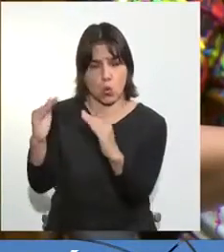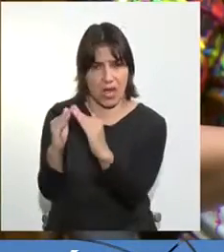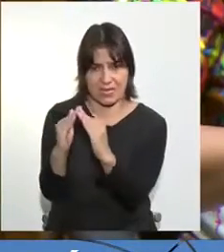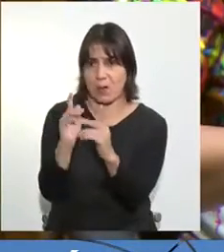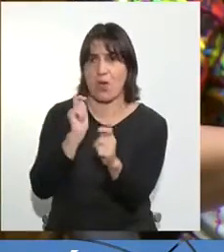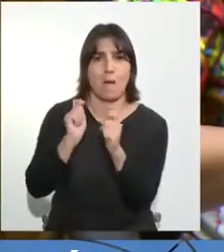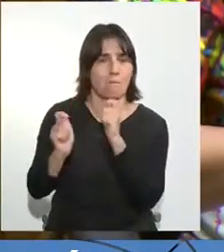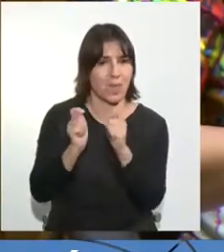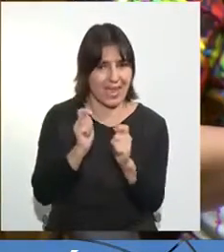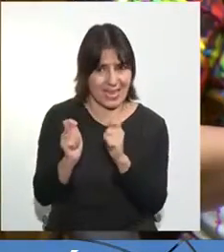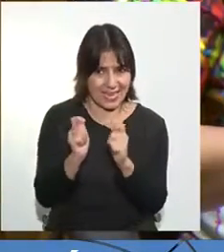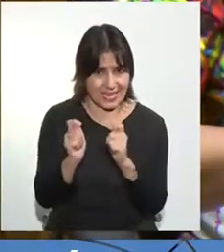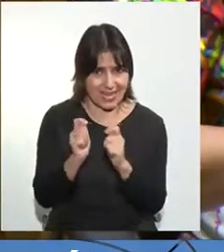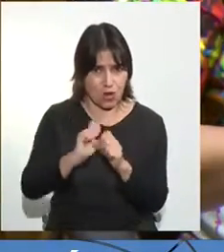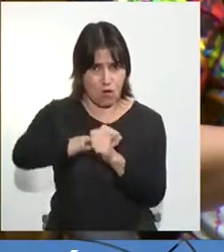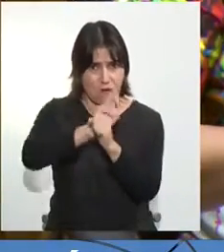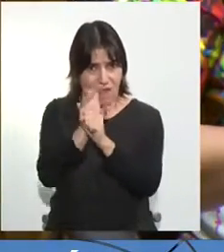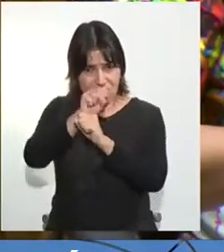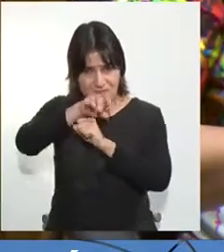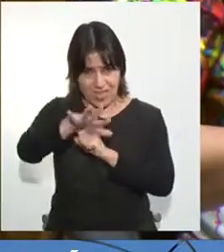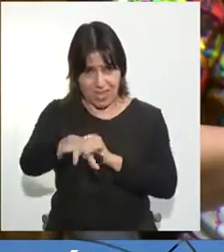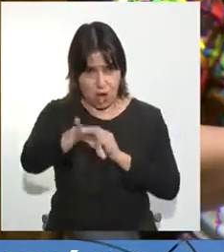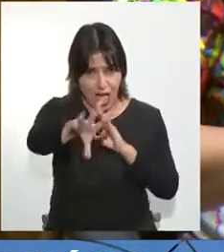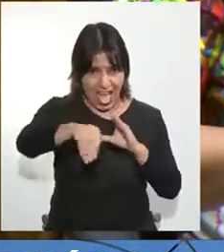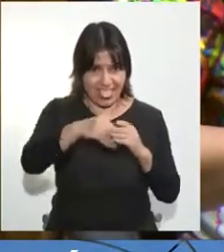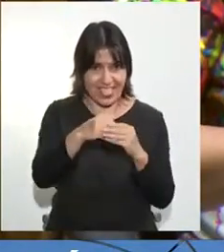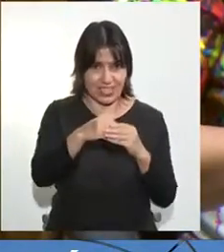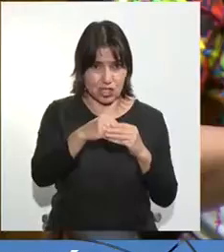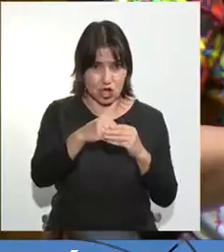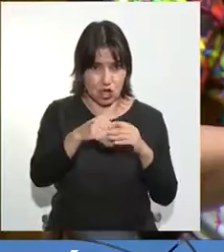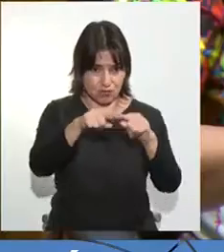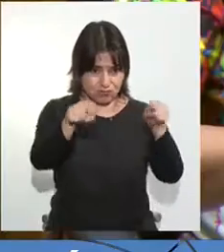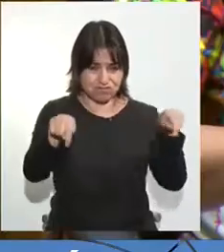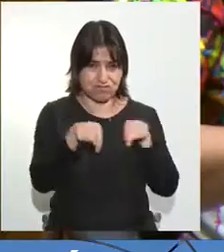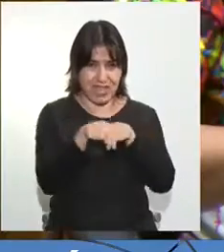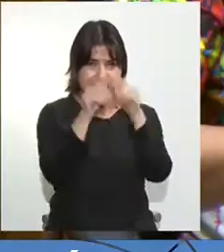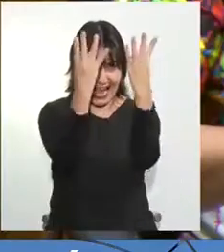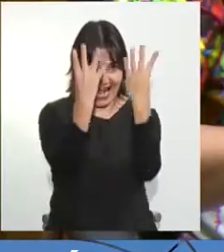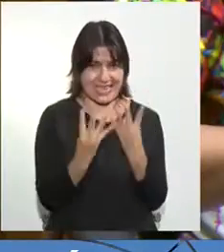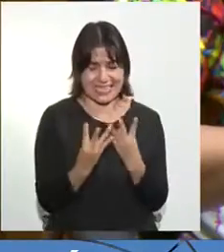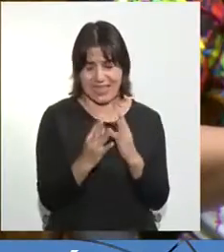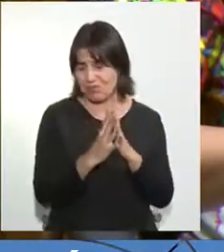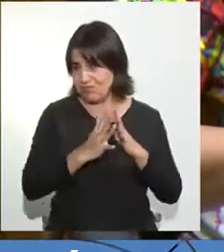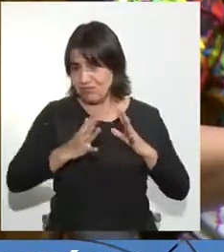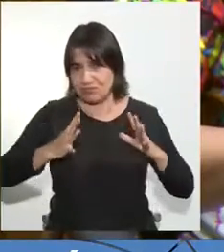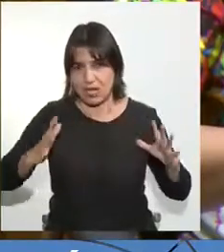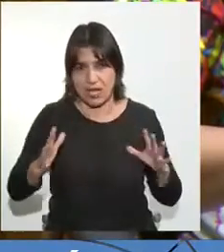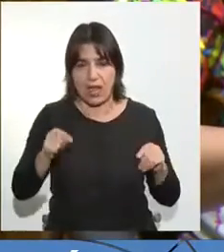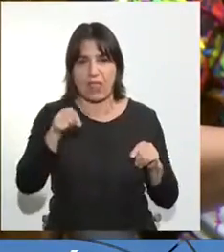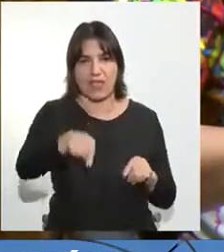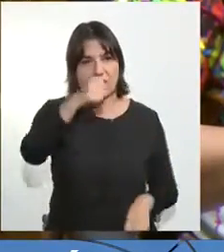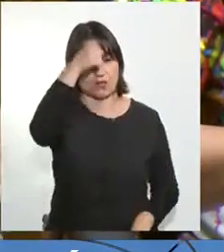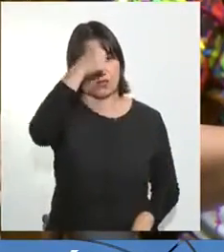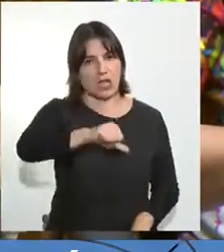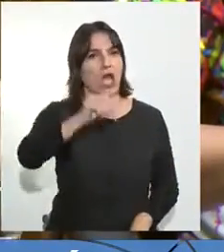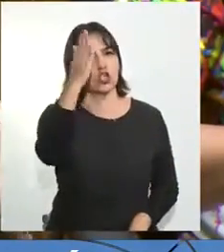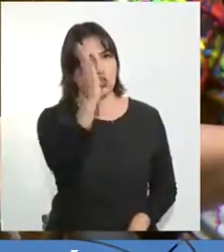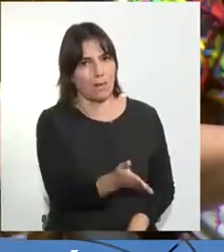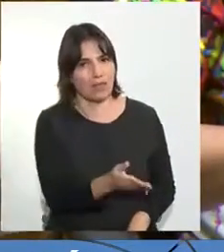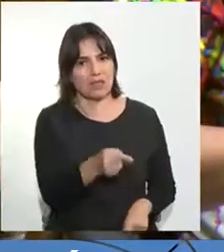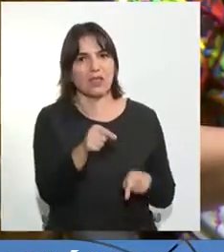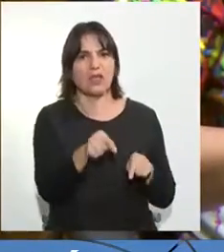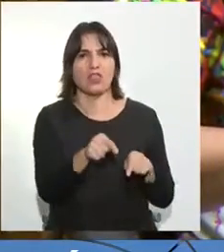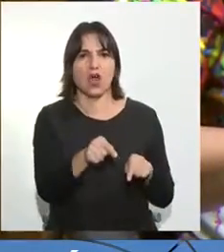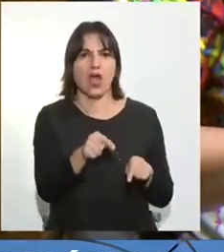riesgo del virus dentro de las cárceles es enorme. Y por esa situación se le ha sancionado y se le ha suspendido. Vamos a ir